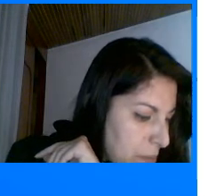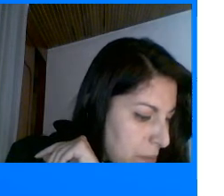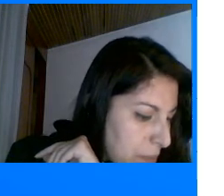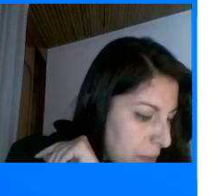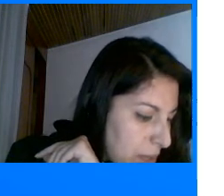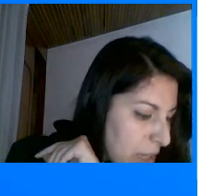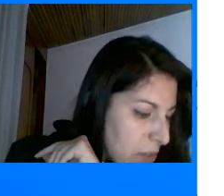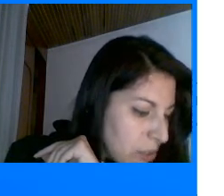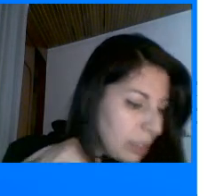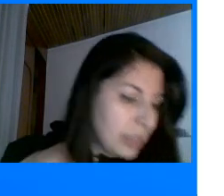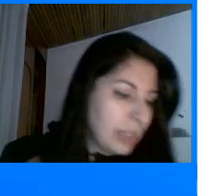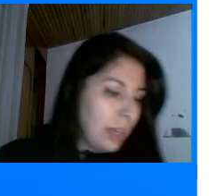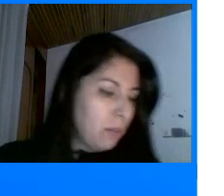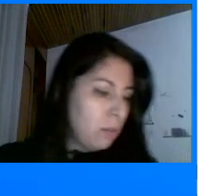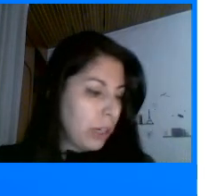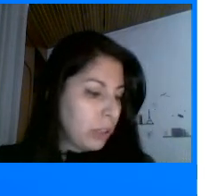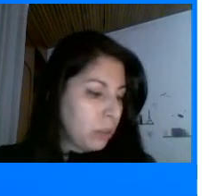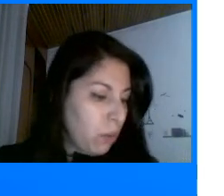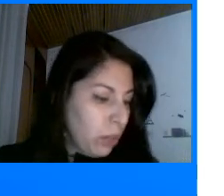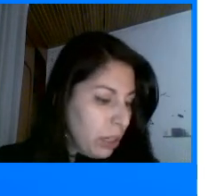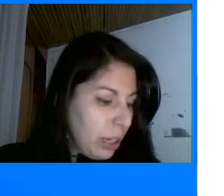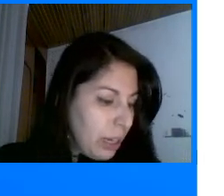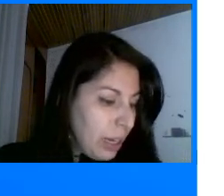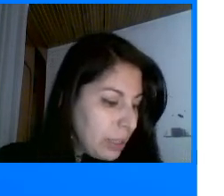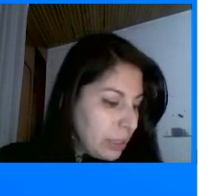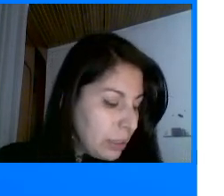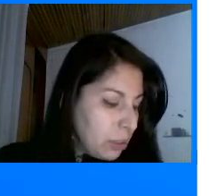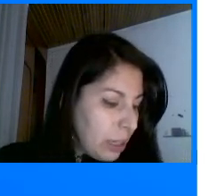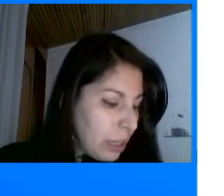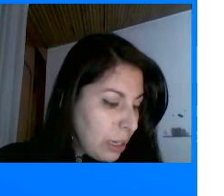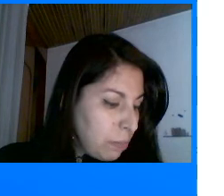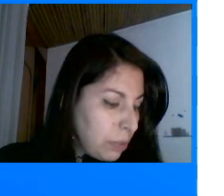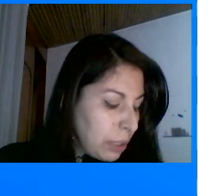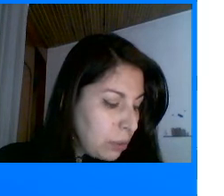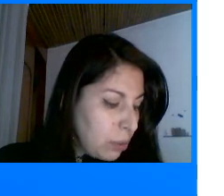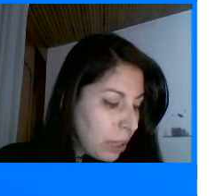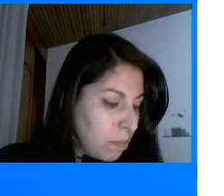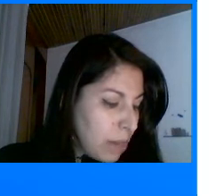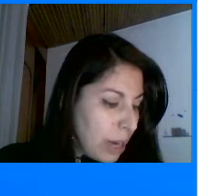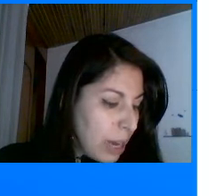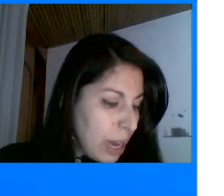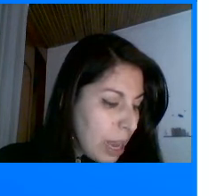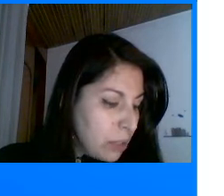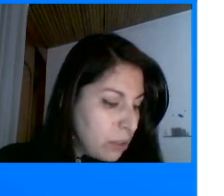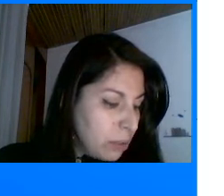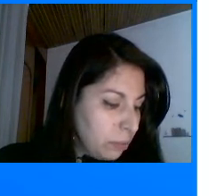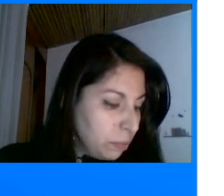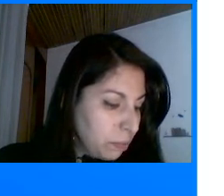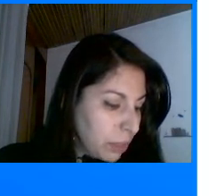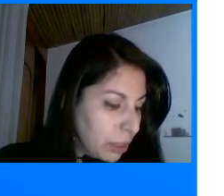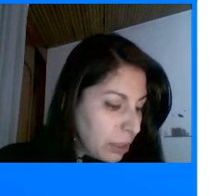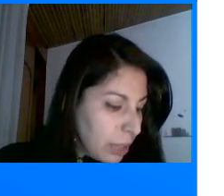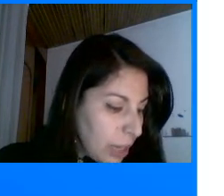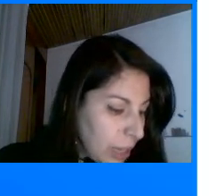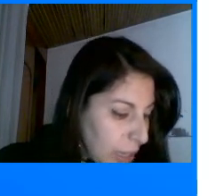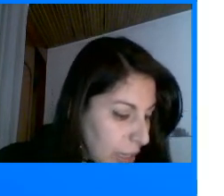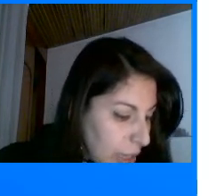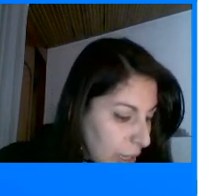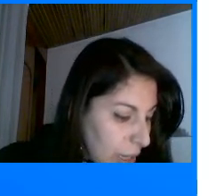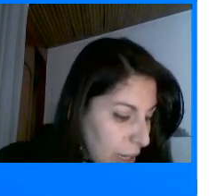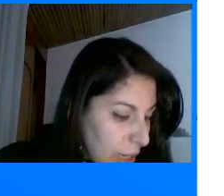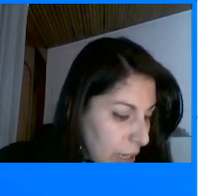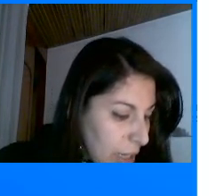Primero aquí nos está Un rector El El rector Germán Eladio De